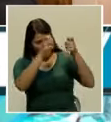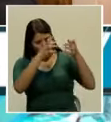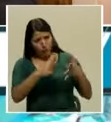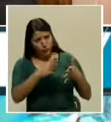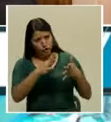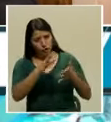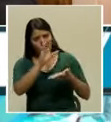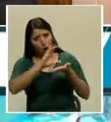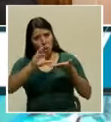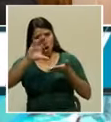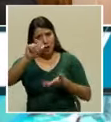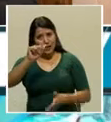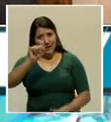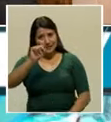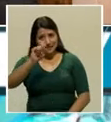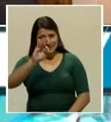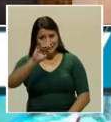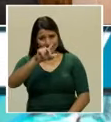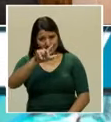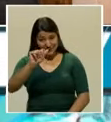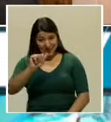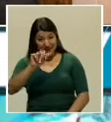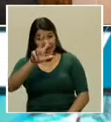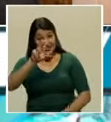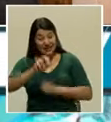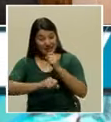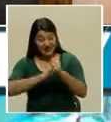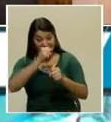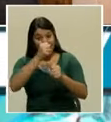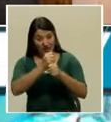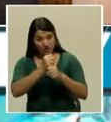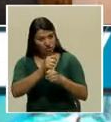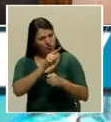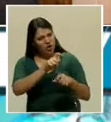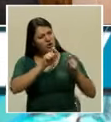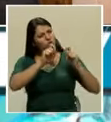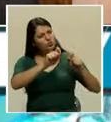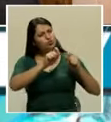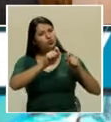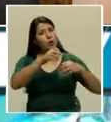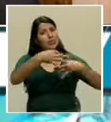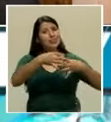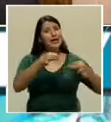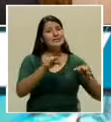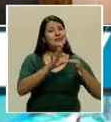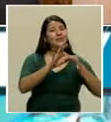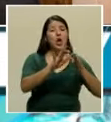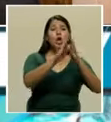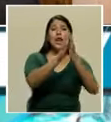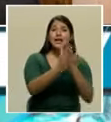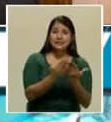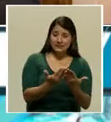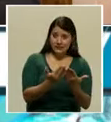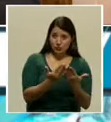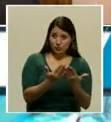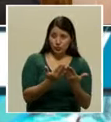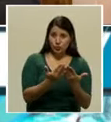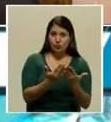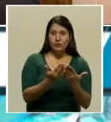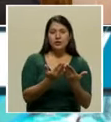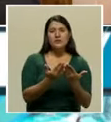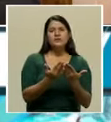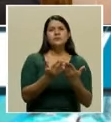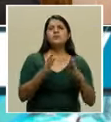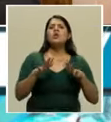durante 30 años, tres décadas impartiendo el taller de literatura. ¿Cómo